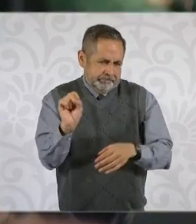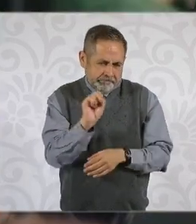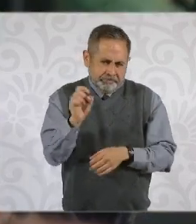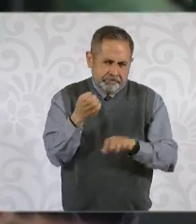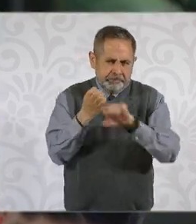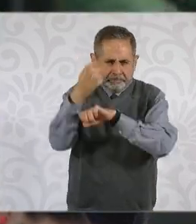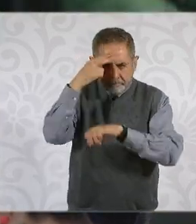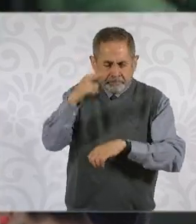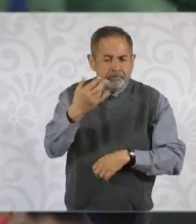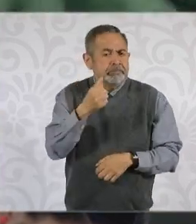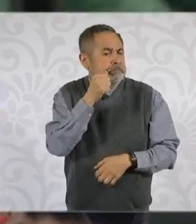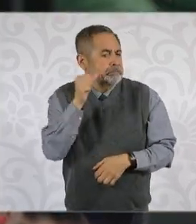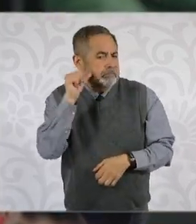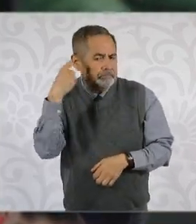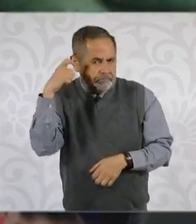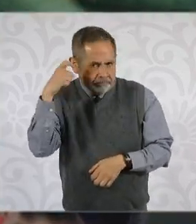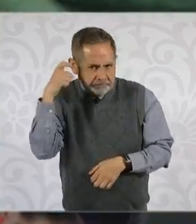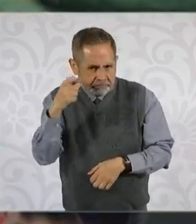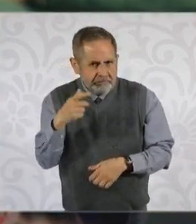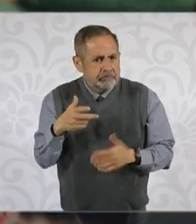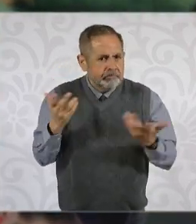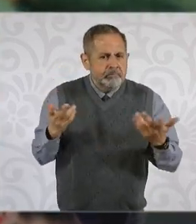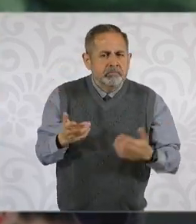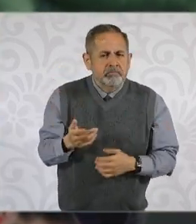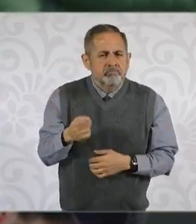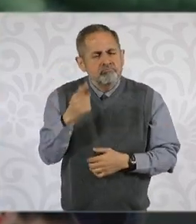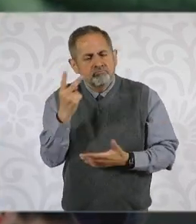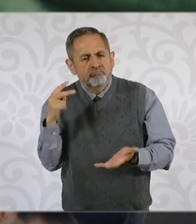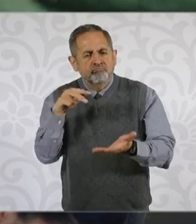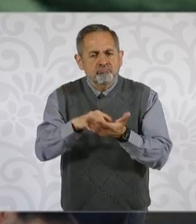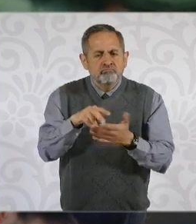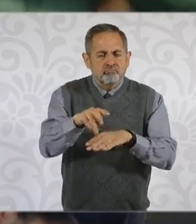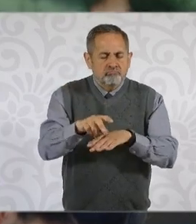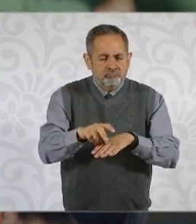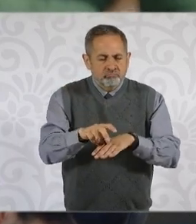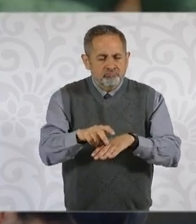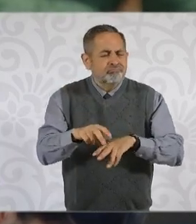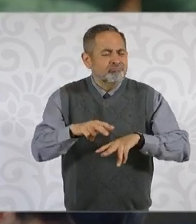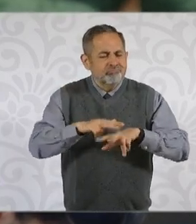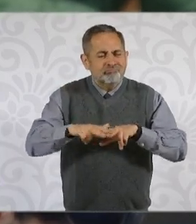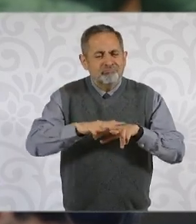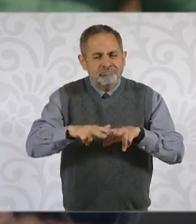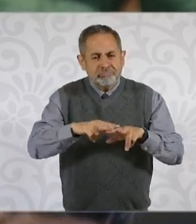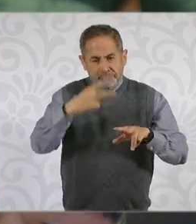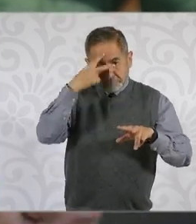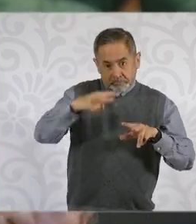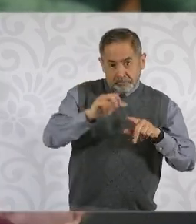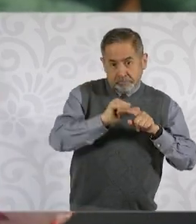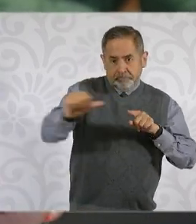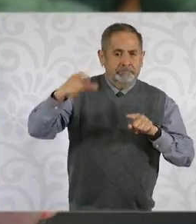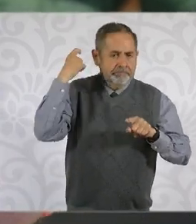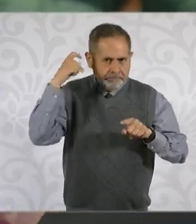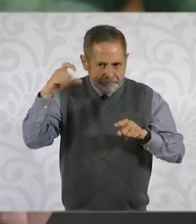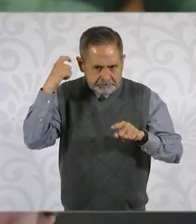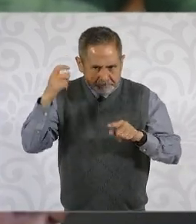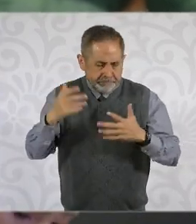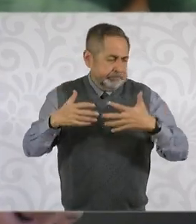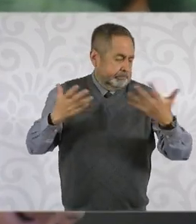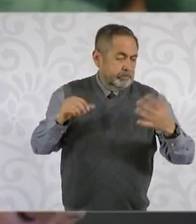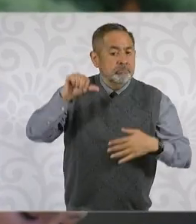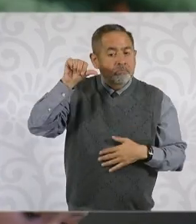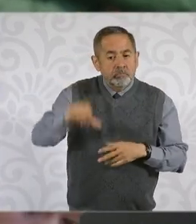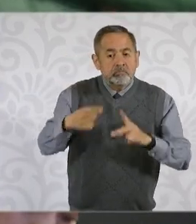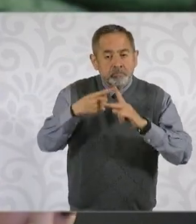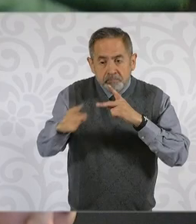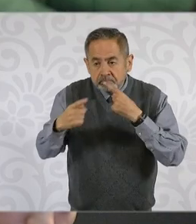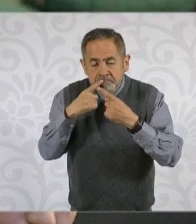y ayer en Querétaro presentando el Tren México-Querétaro. Hoy, precisamente inicia en el Senado la discusión de